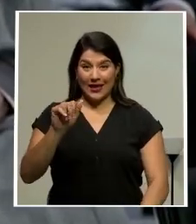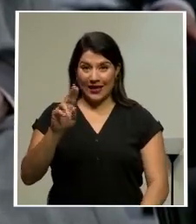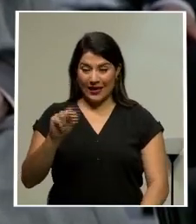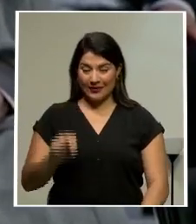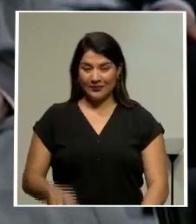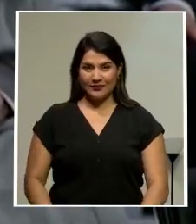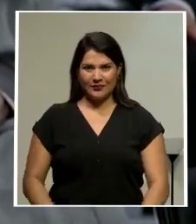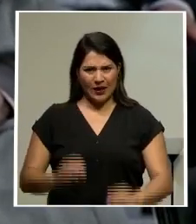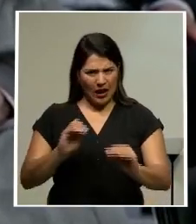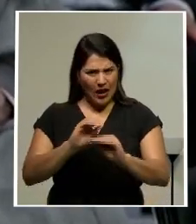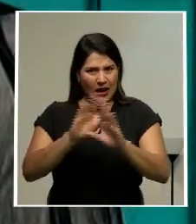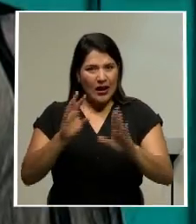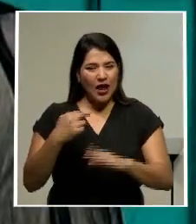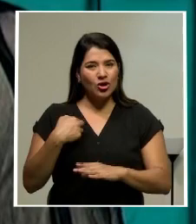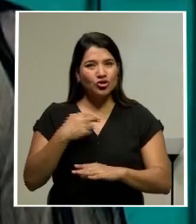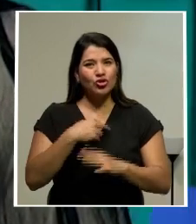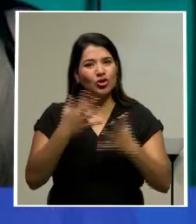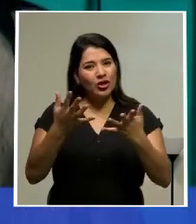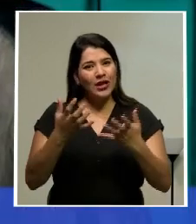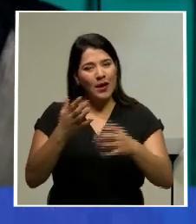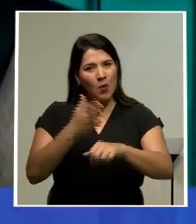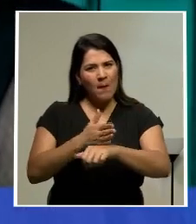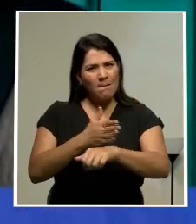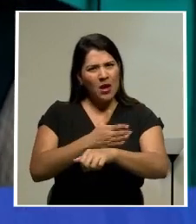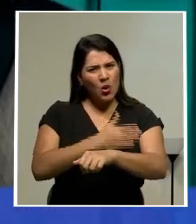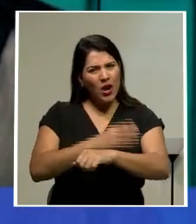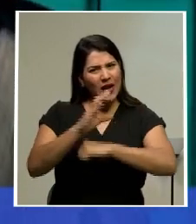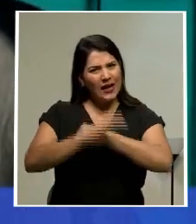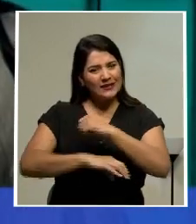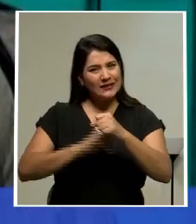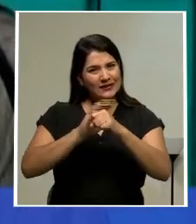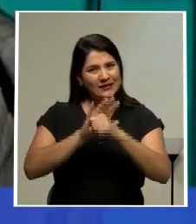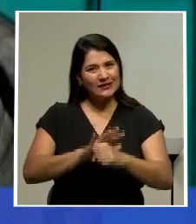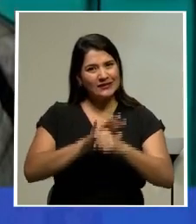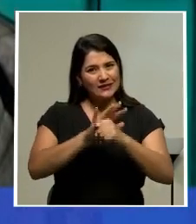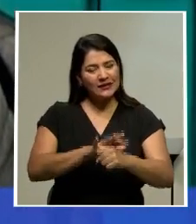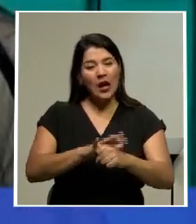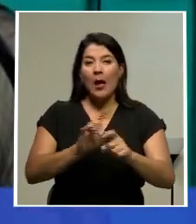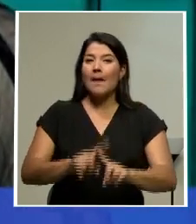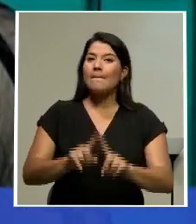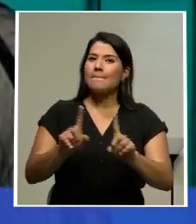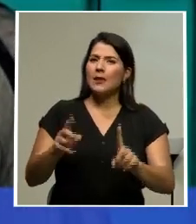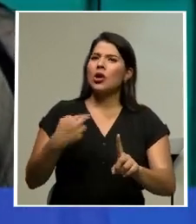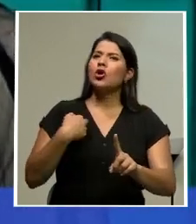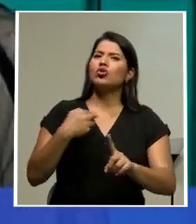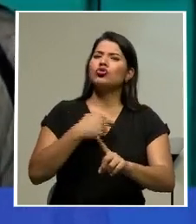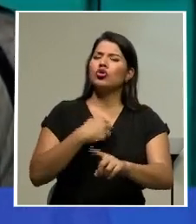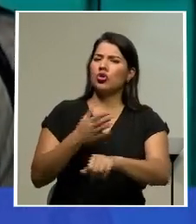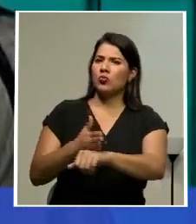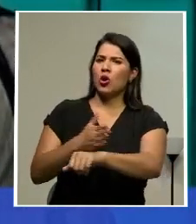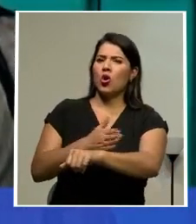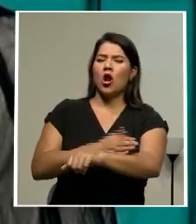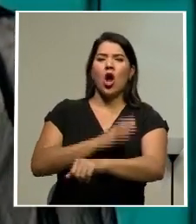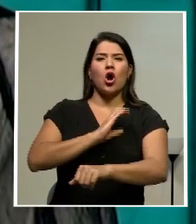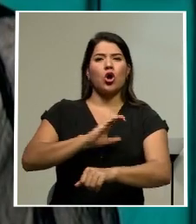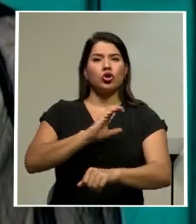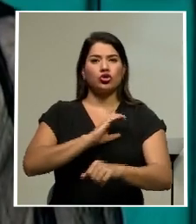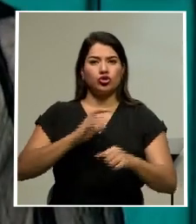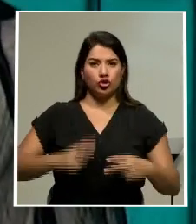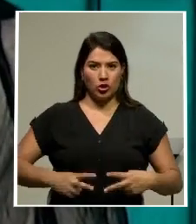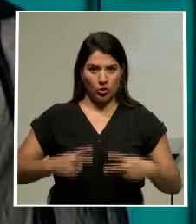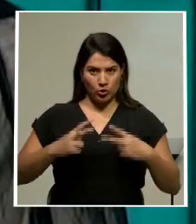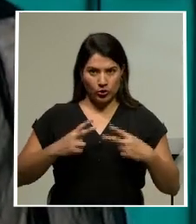Por supuesto que buscamos levantar las sanciones opresivas, pero no supeditaremos las condiciones de vida de la nación a la voluntad de